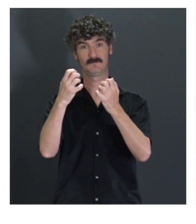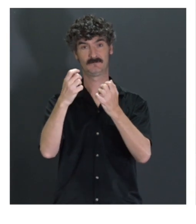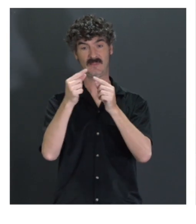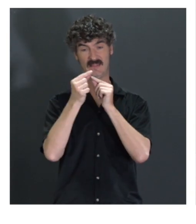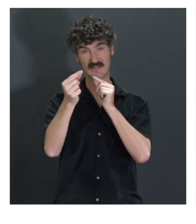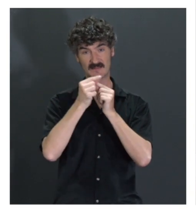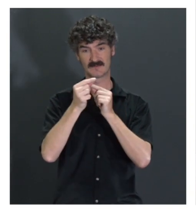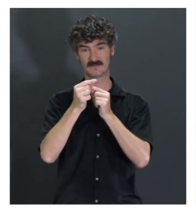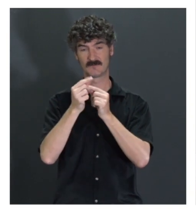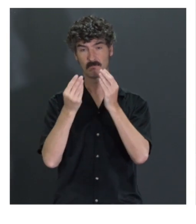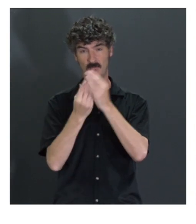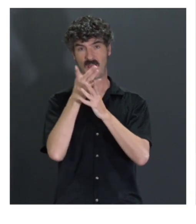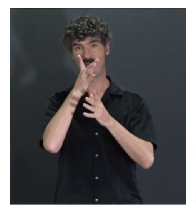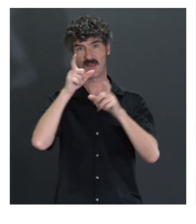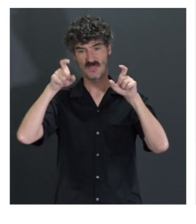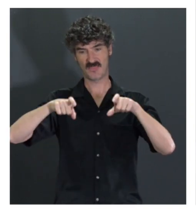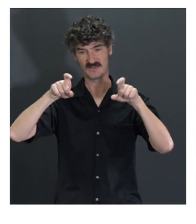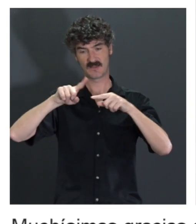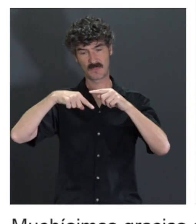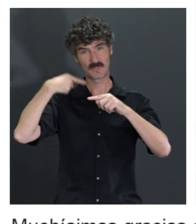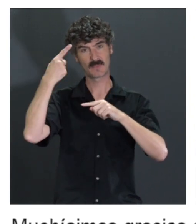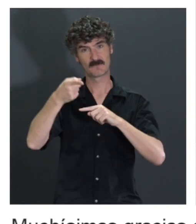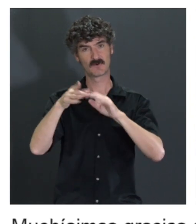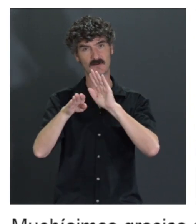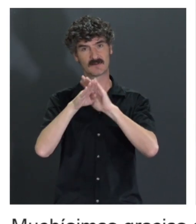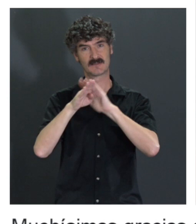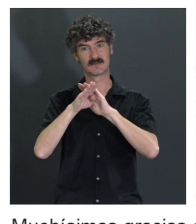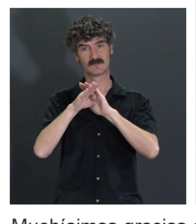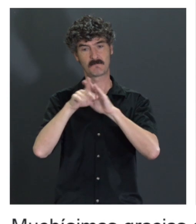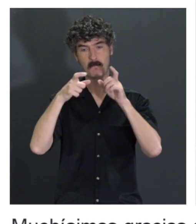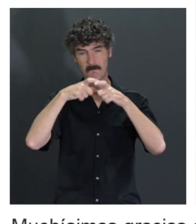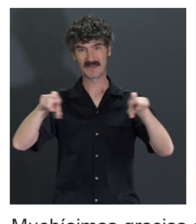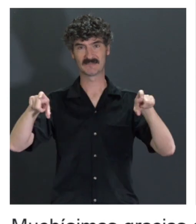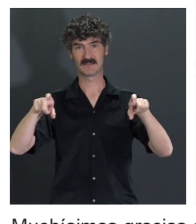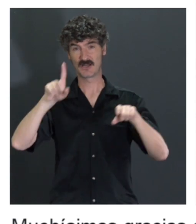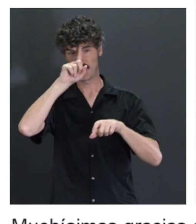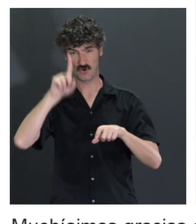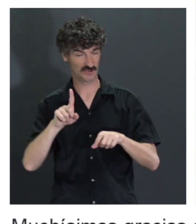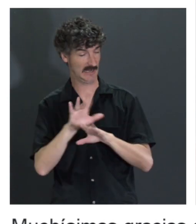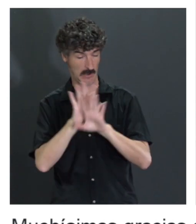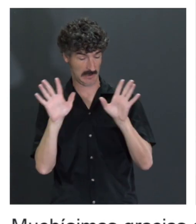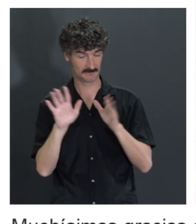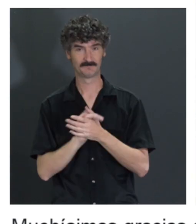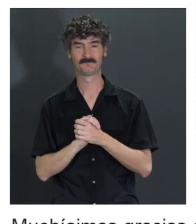ahora vamos a hacer un pequeño descanso luego seguirá la siguiente mesa que ahora mismo no sé cuál es